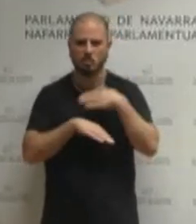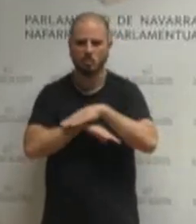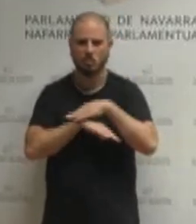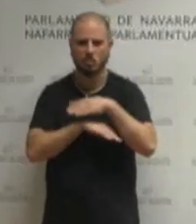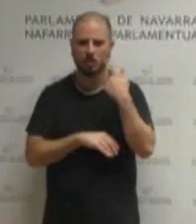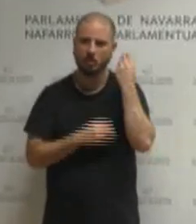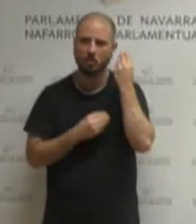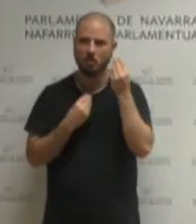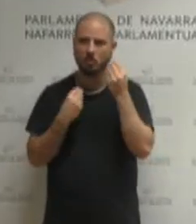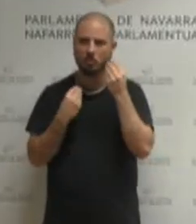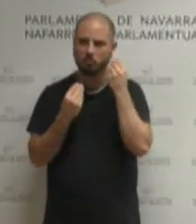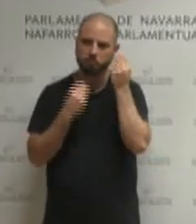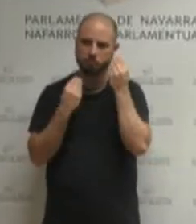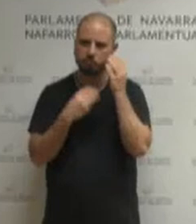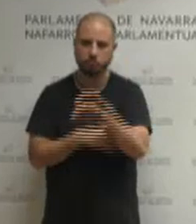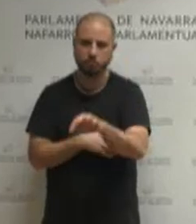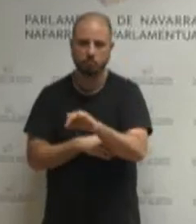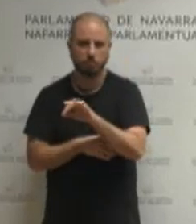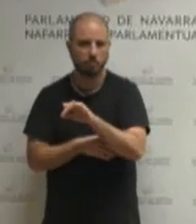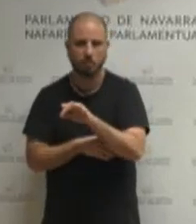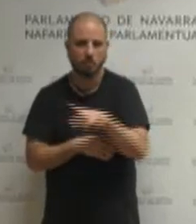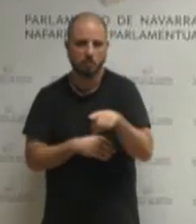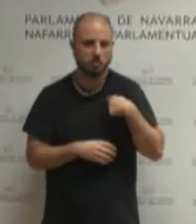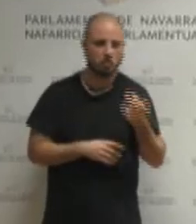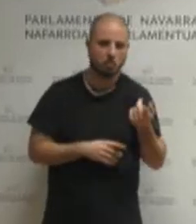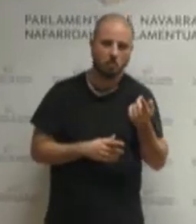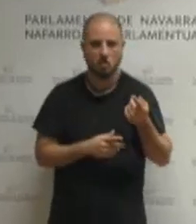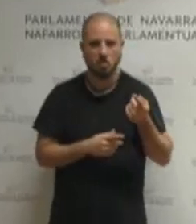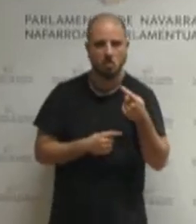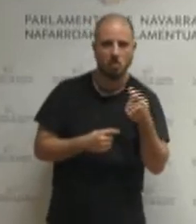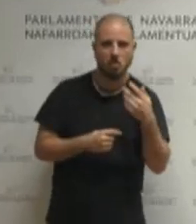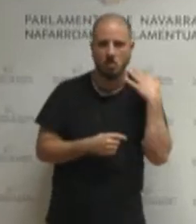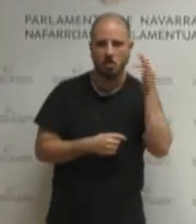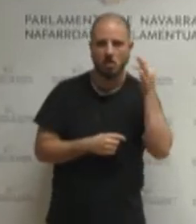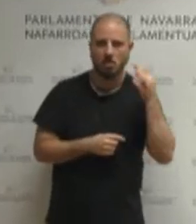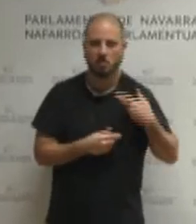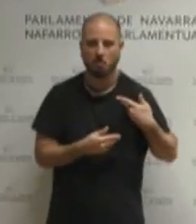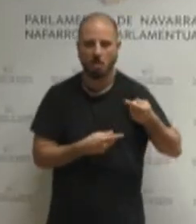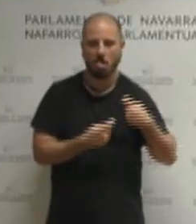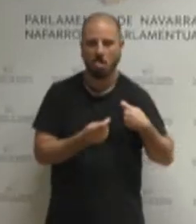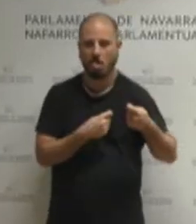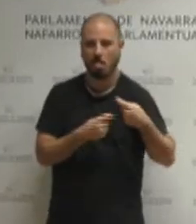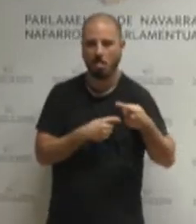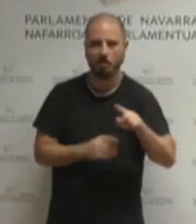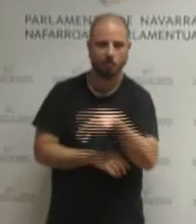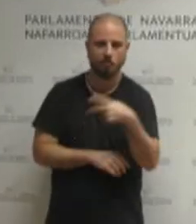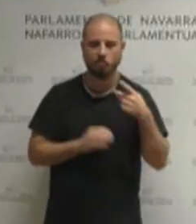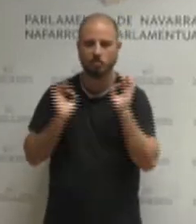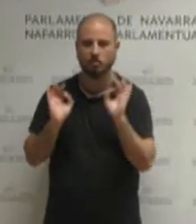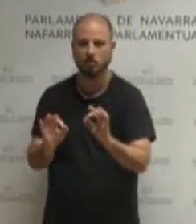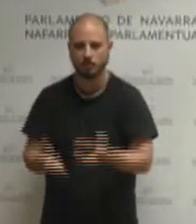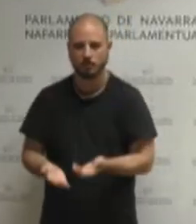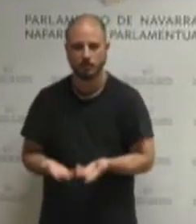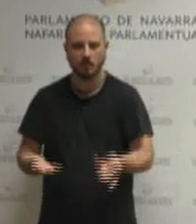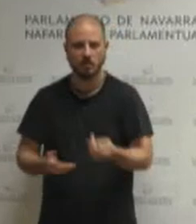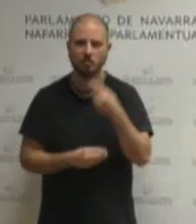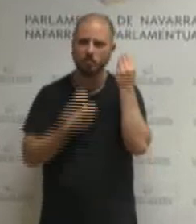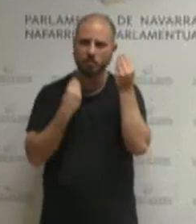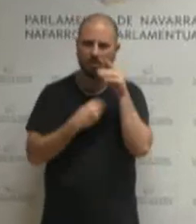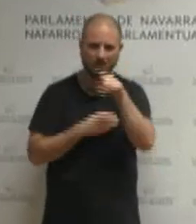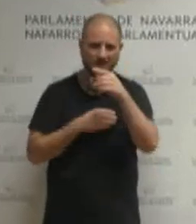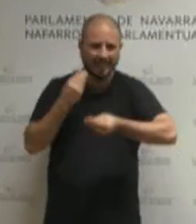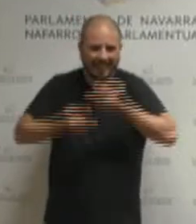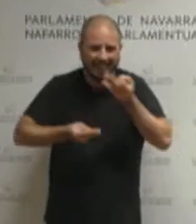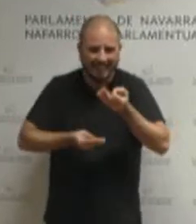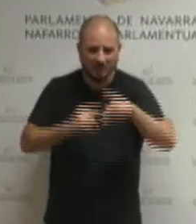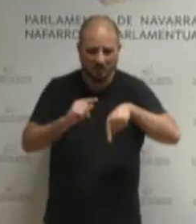que ha sido un cambio de cromos un momento dado con Navarra Suma y yo me pregunto si saben ustedes realmente que han hecho y si saben ustedes realmente como